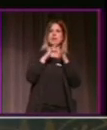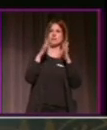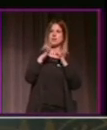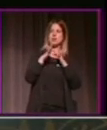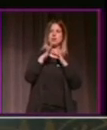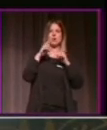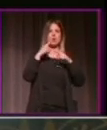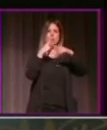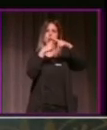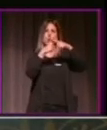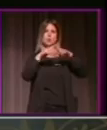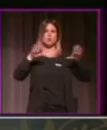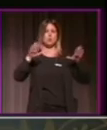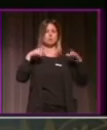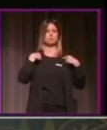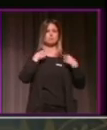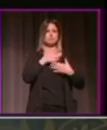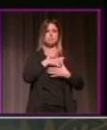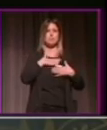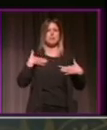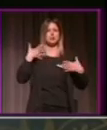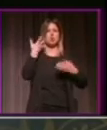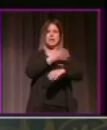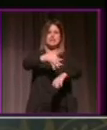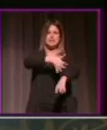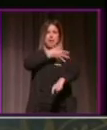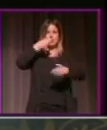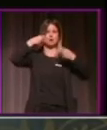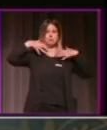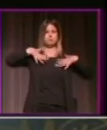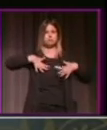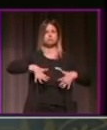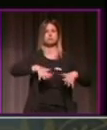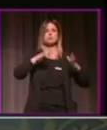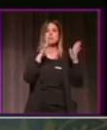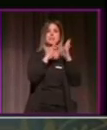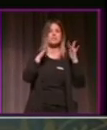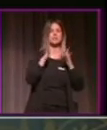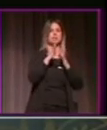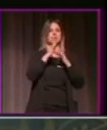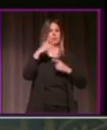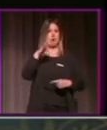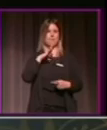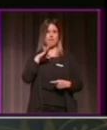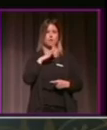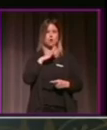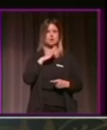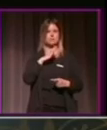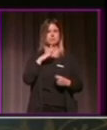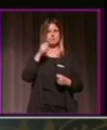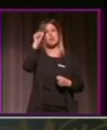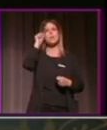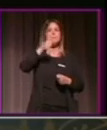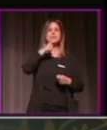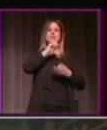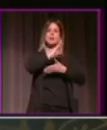informado, que se ha reunido, que le ha puesto cariño, que le ha puesto cuando todo lo tenía en contra. Partiendo de la base, yo también ahí estoy de acuerdo, con